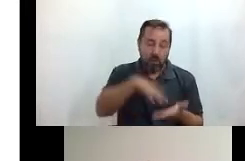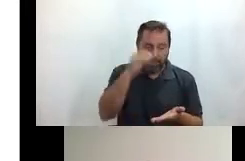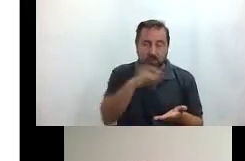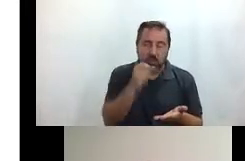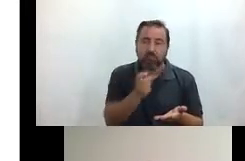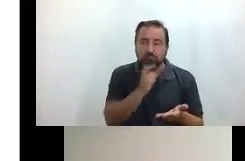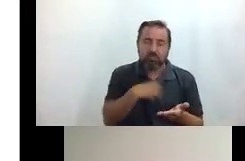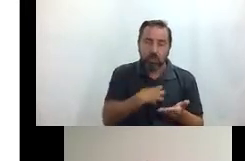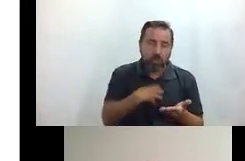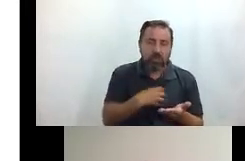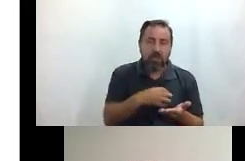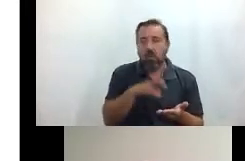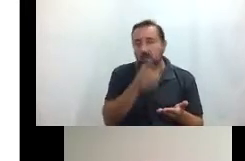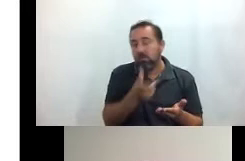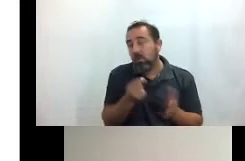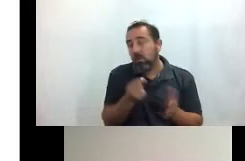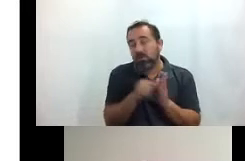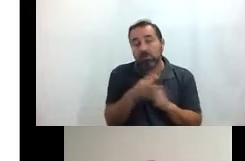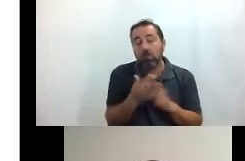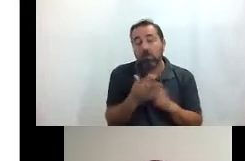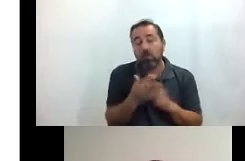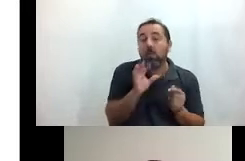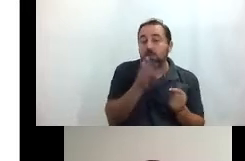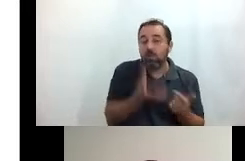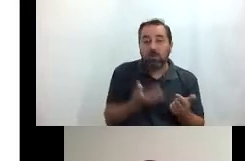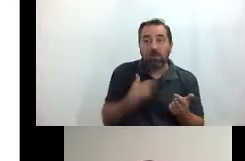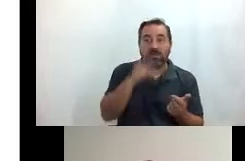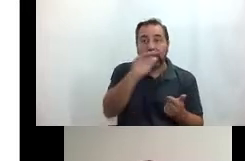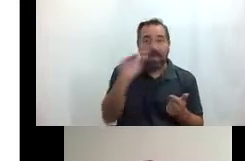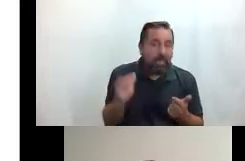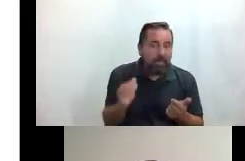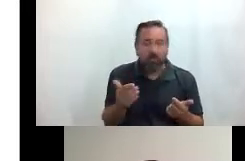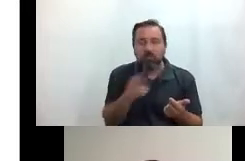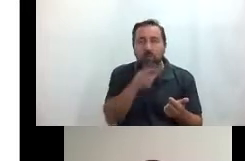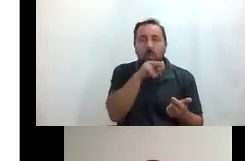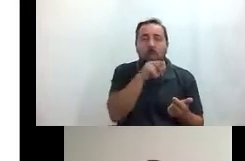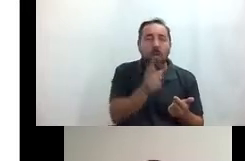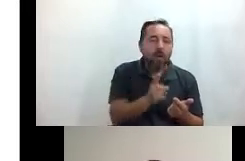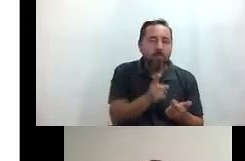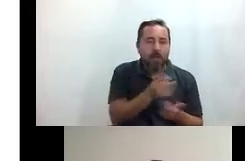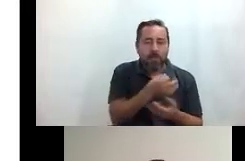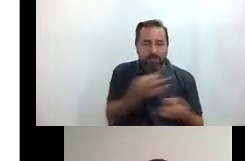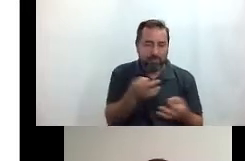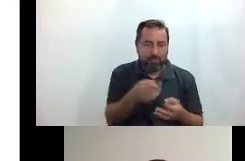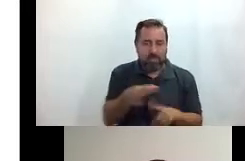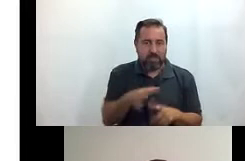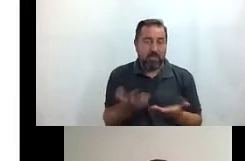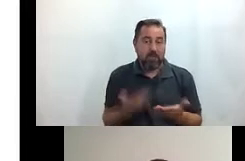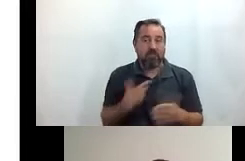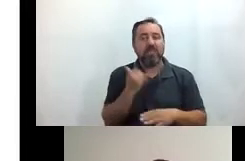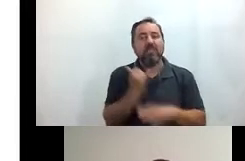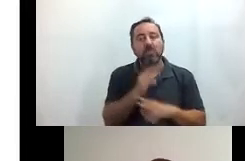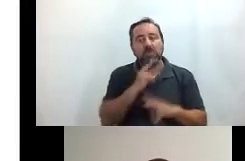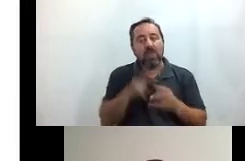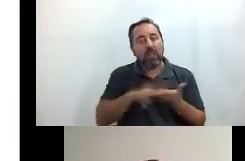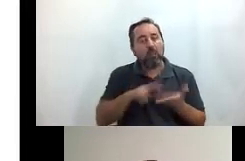bien porque tienen ese condicionamiento o bien porque son extranjeros y no hablan y no hablan bien castellano pues el Instituto de Lectura Fácil